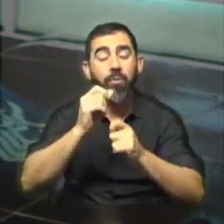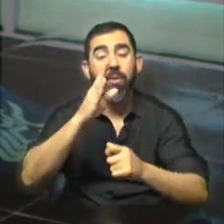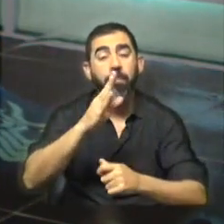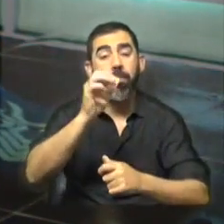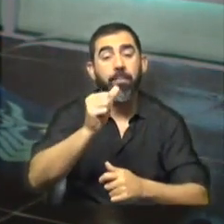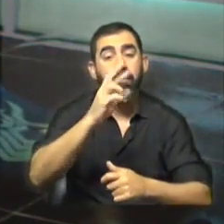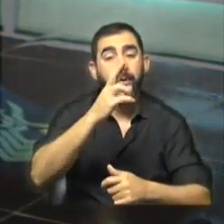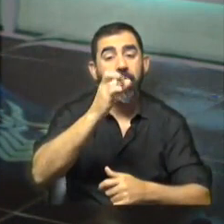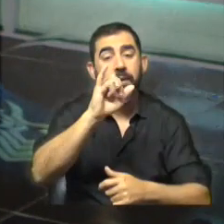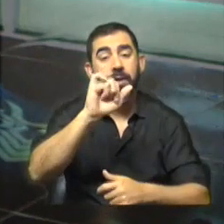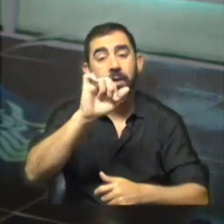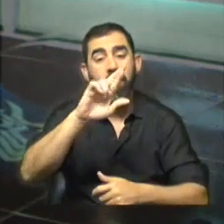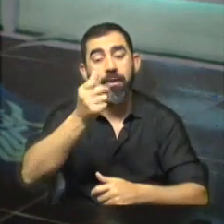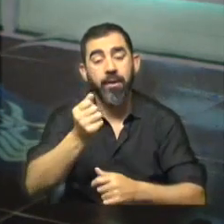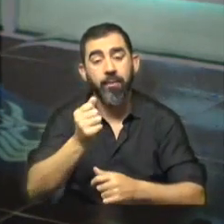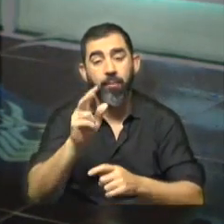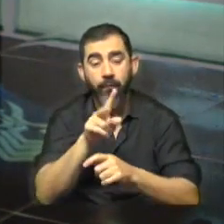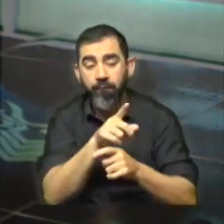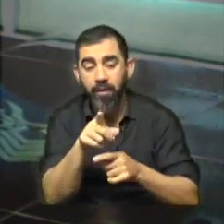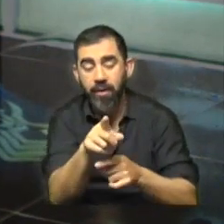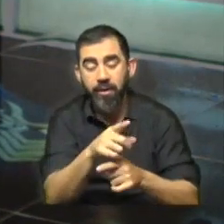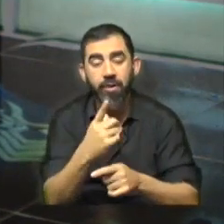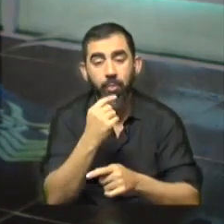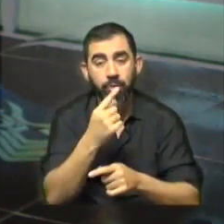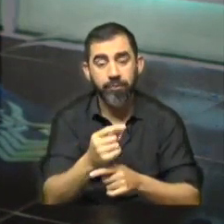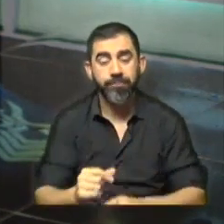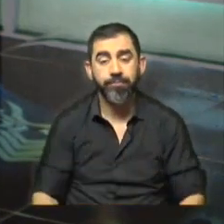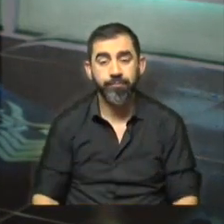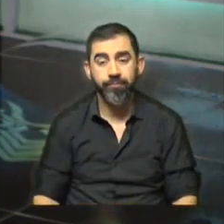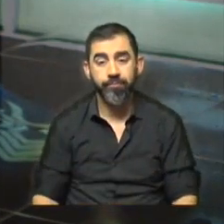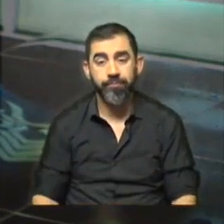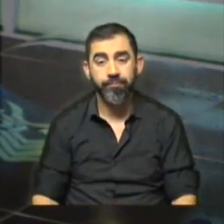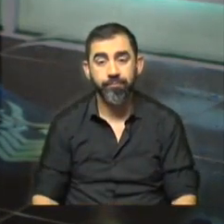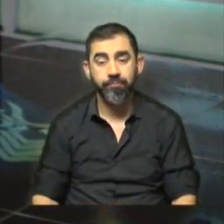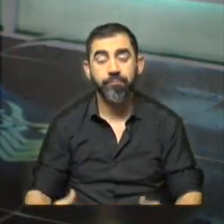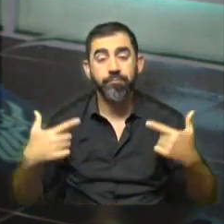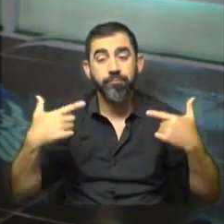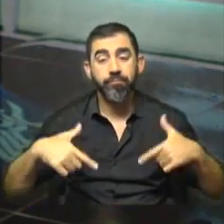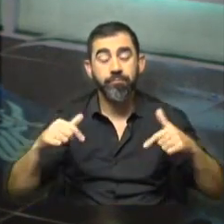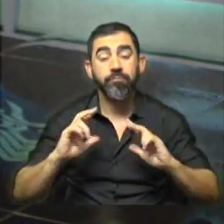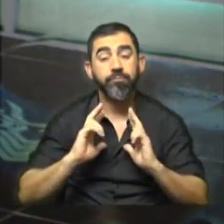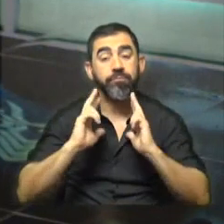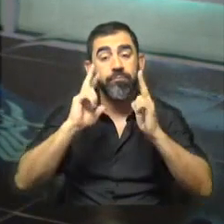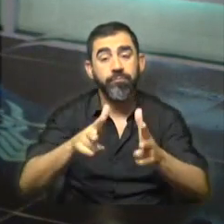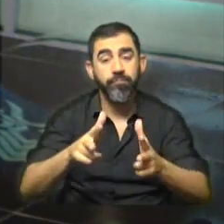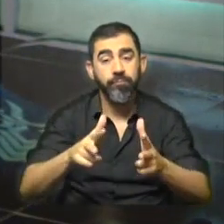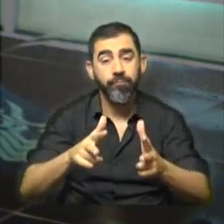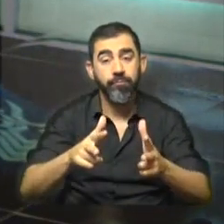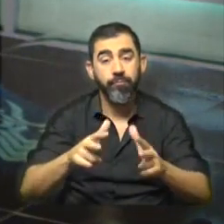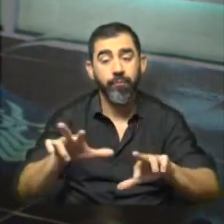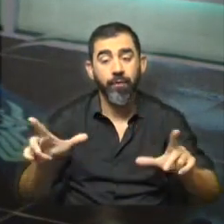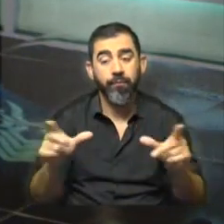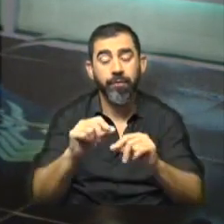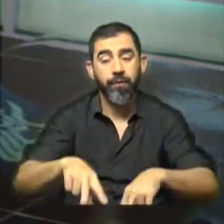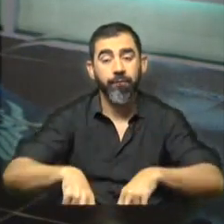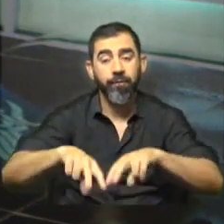Pereira por la vigilancia policial que denunció. Sí, a propósito de este tema, el Ministerio aseguró que concluyó la investigación